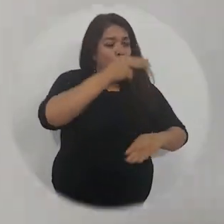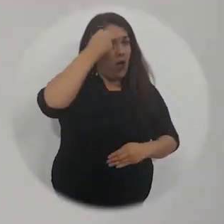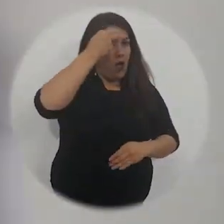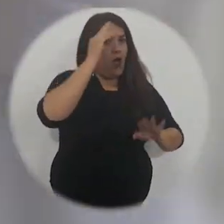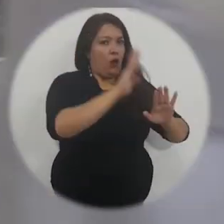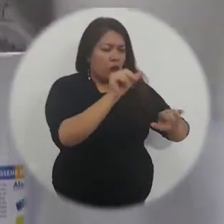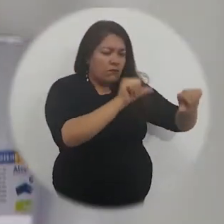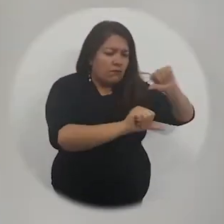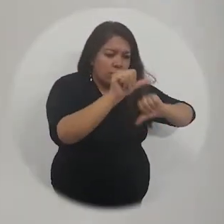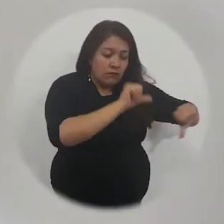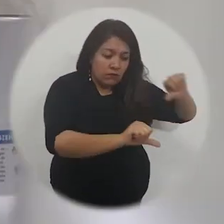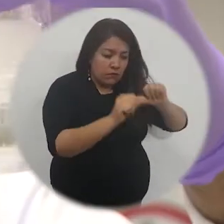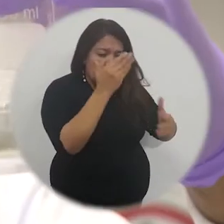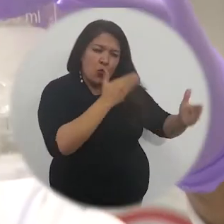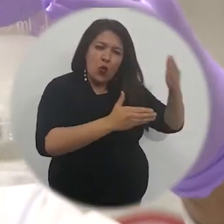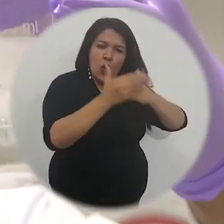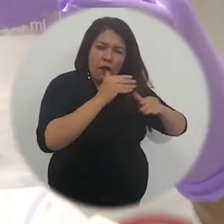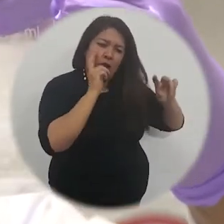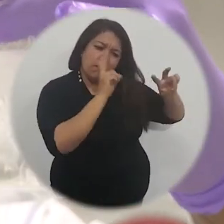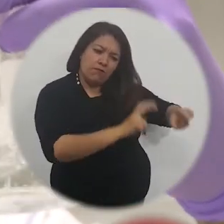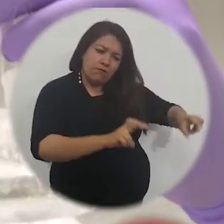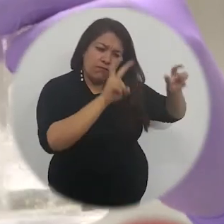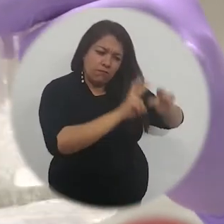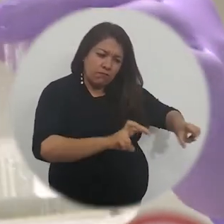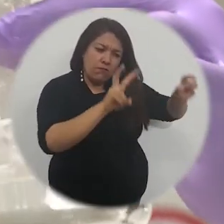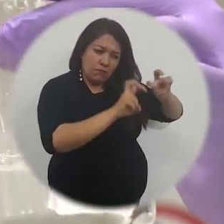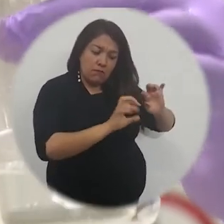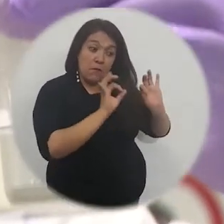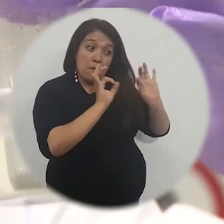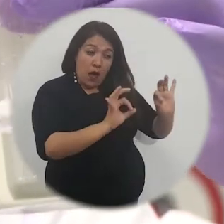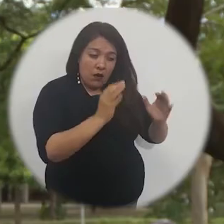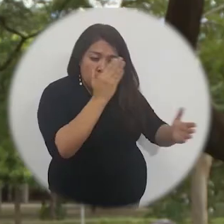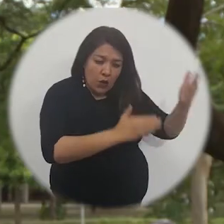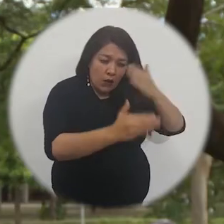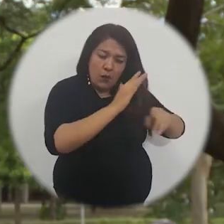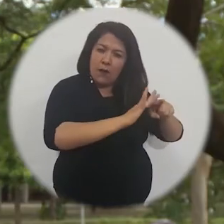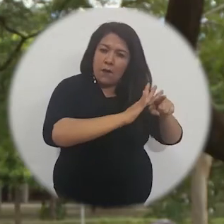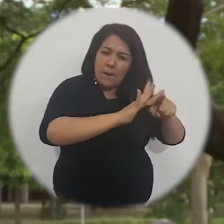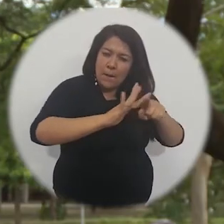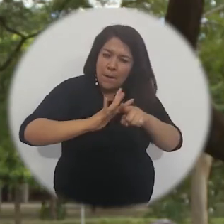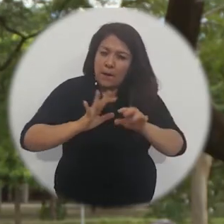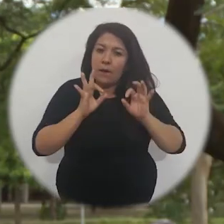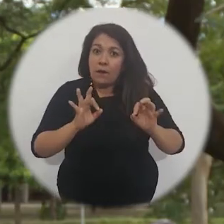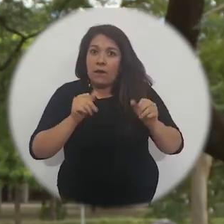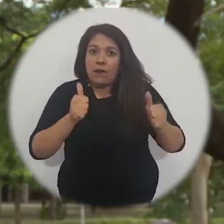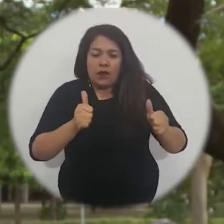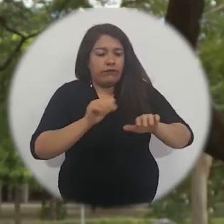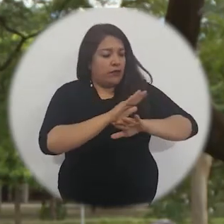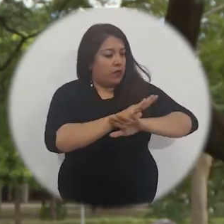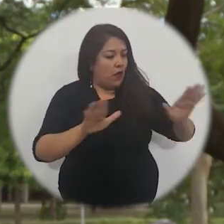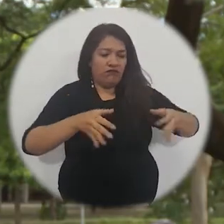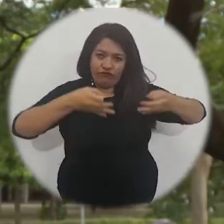hospitalario, ya que lleva el 70% de alcohol. A esto se le hizo la parte de